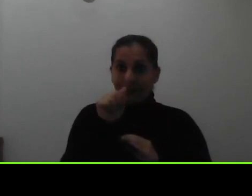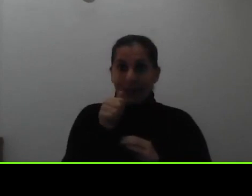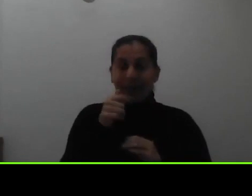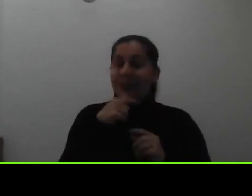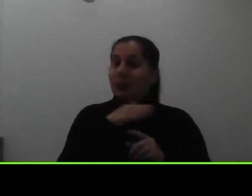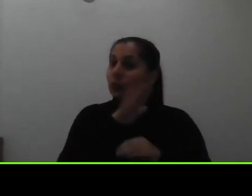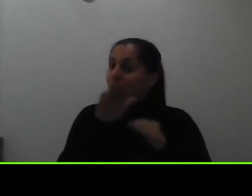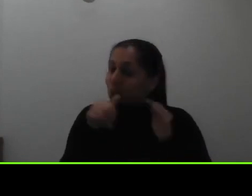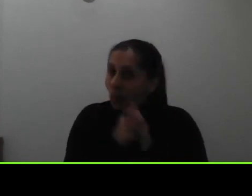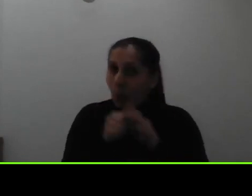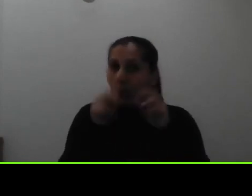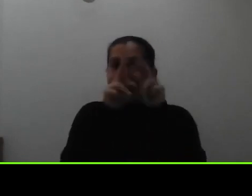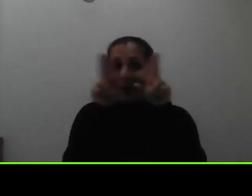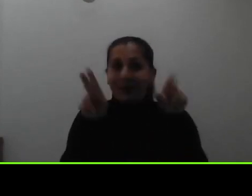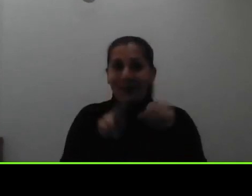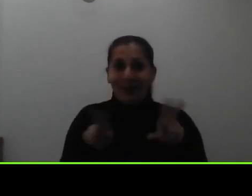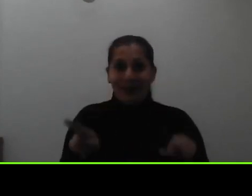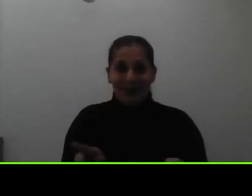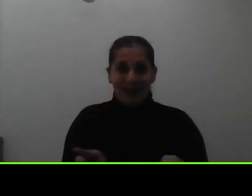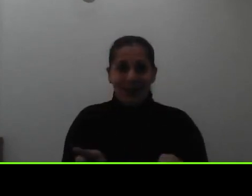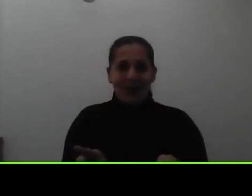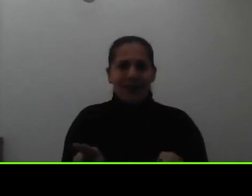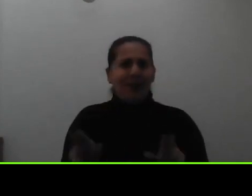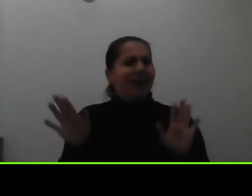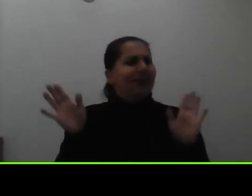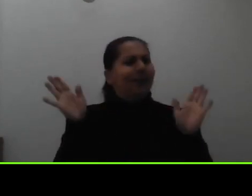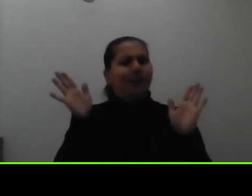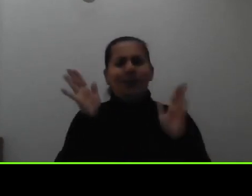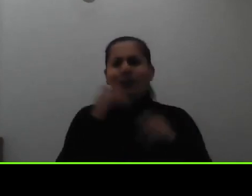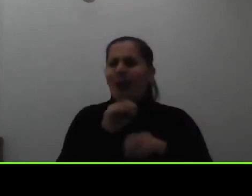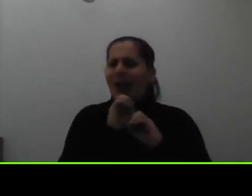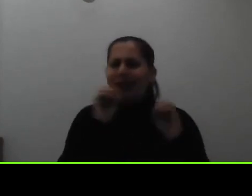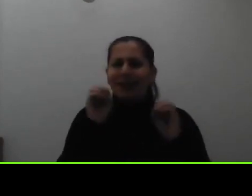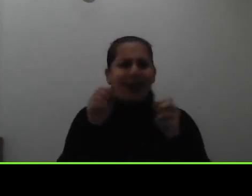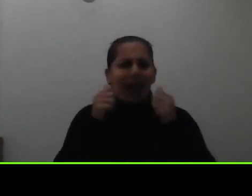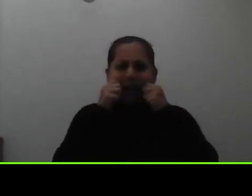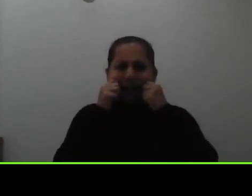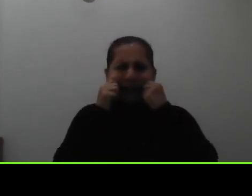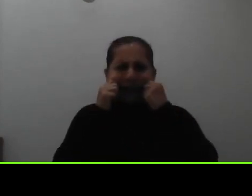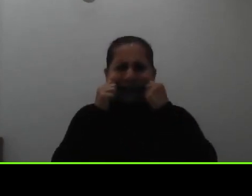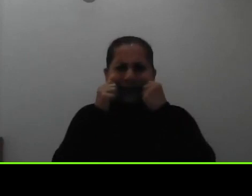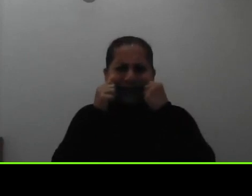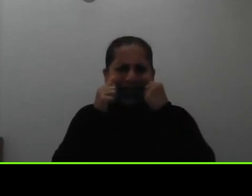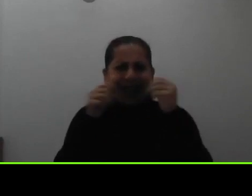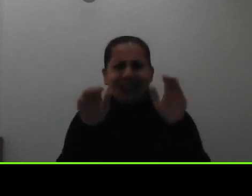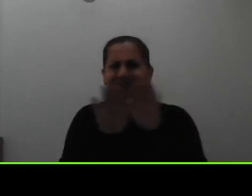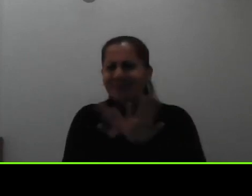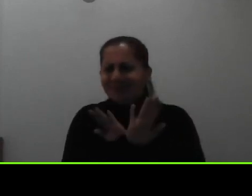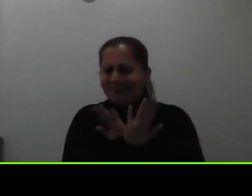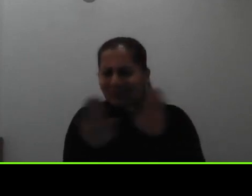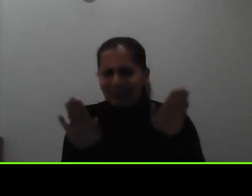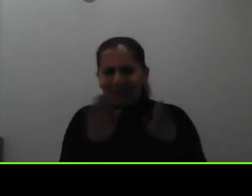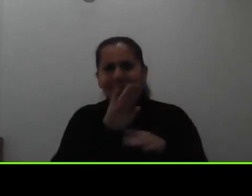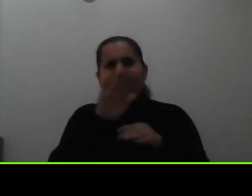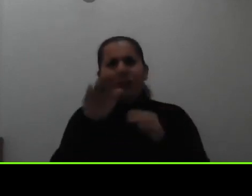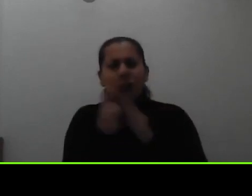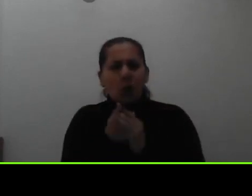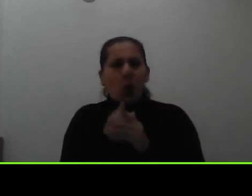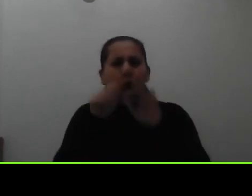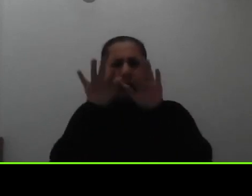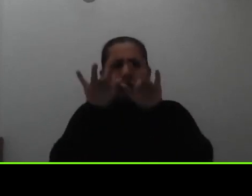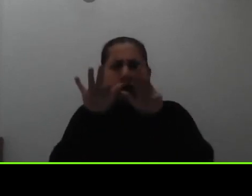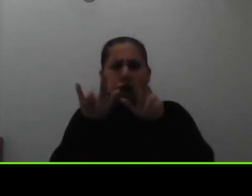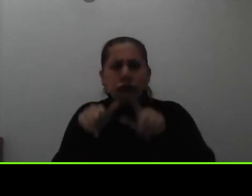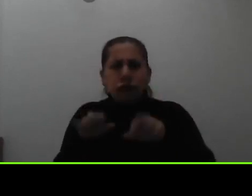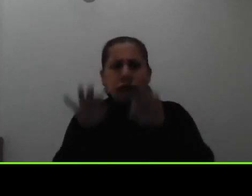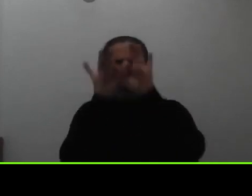línea no tiene ninguna parte del proceso que sea presencial todo se llena por medio del formulario y ahí